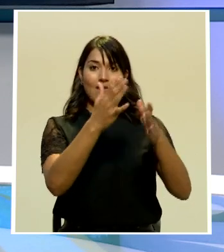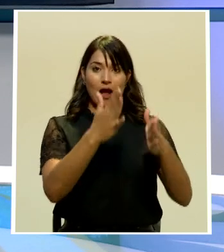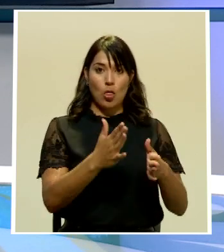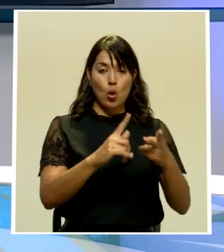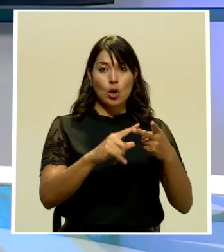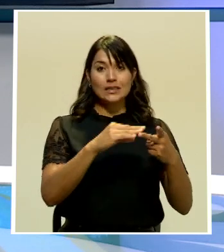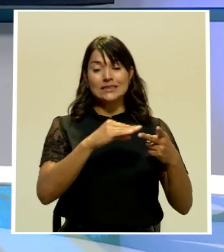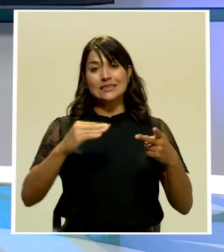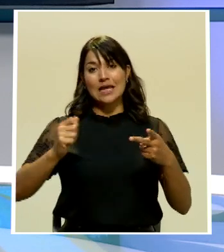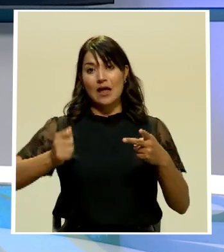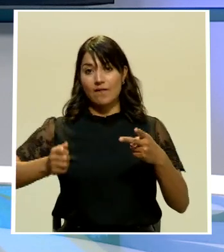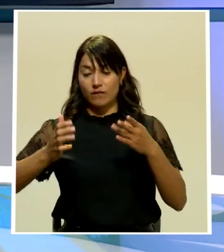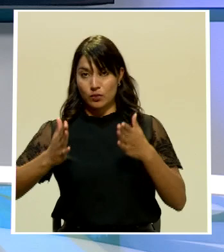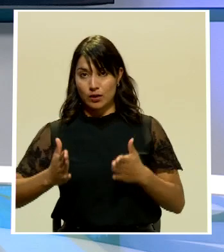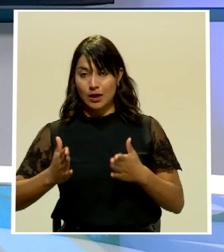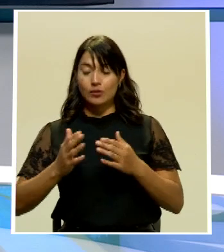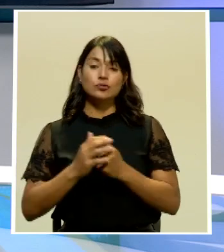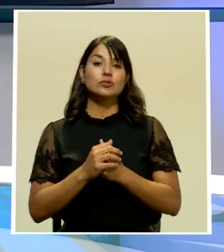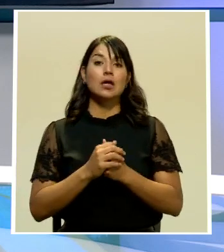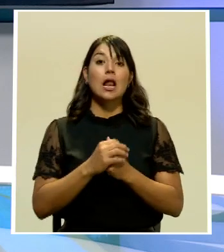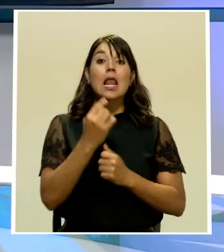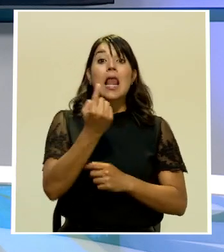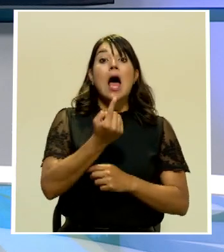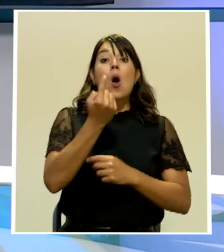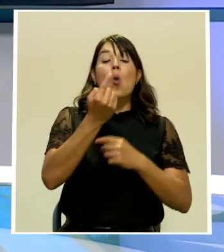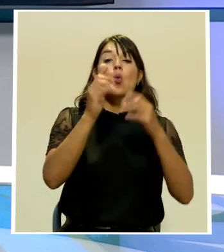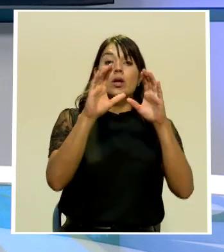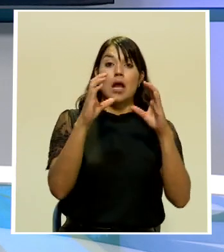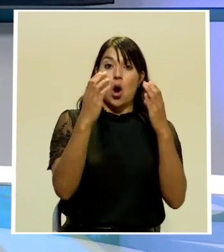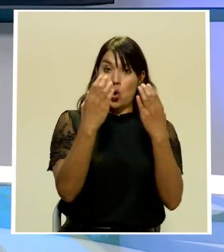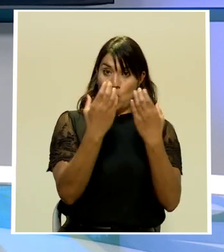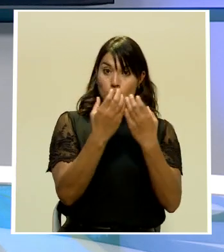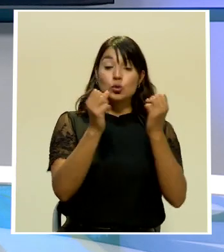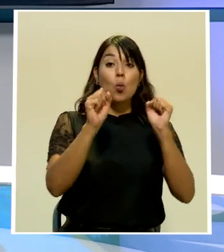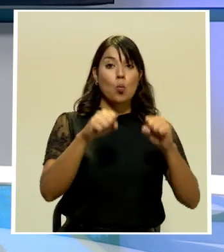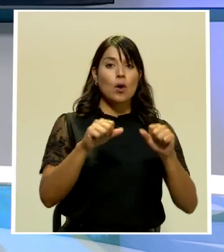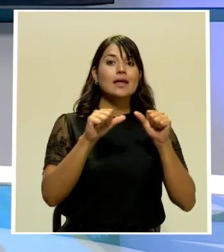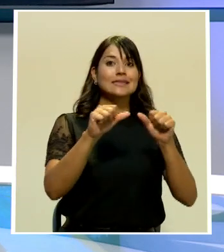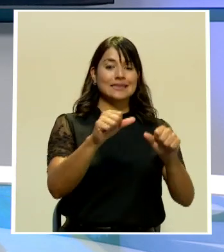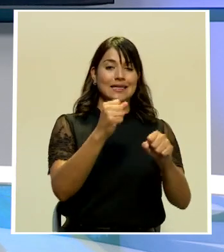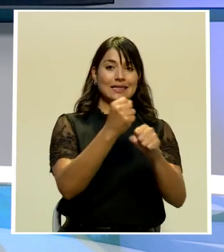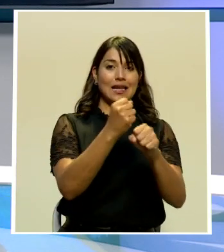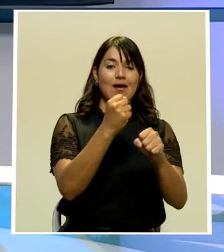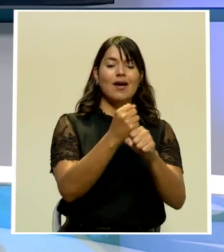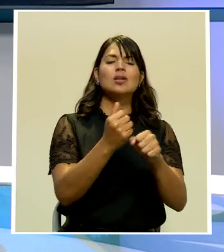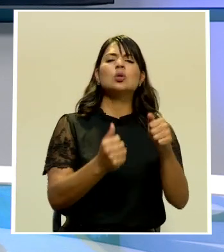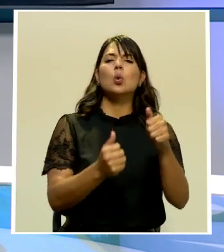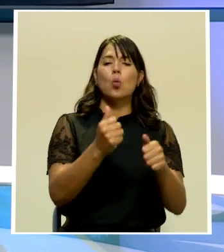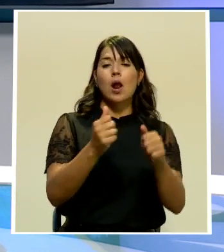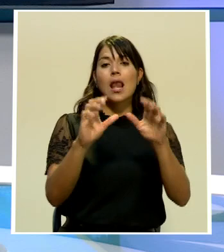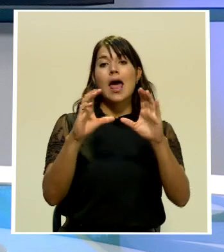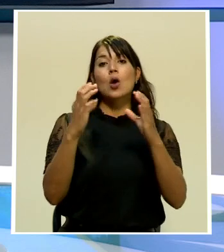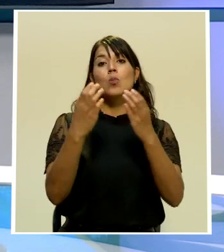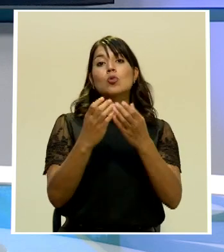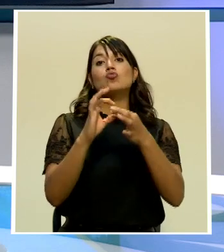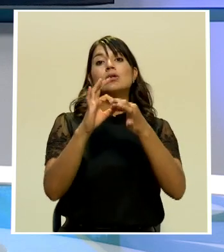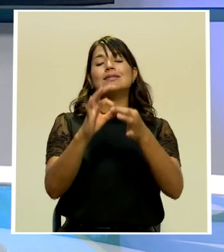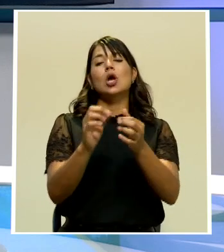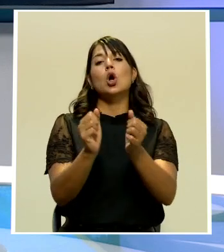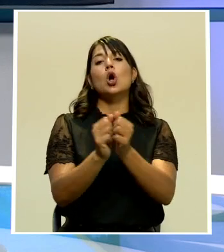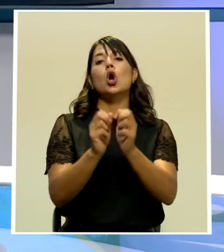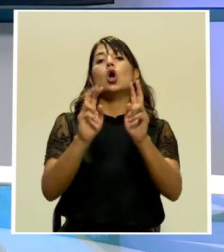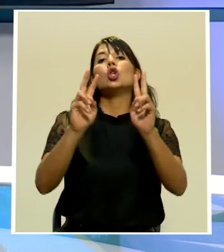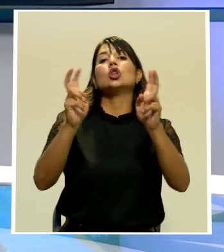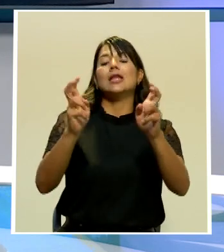asesores. La única comisión que permanecerá trabajando es la Comisión de Asuntos Hacendarios,